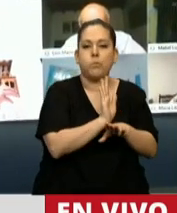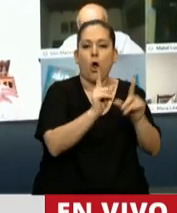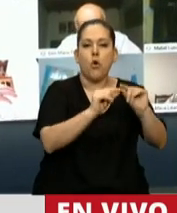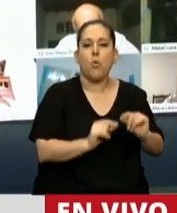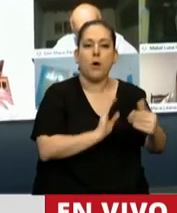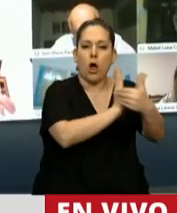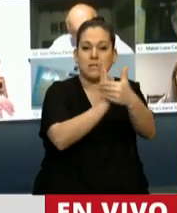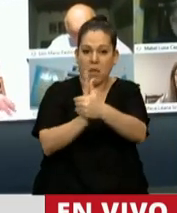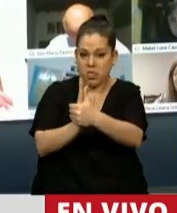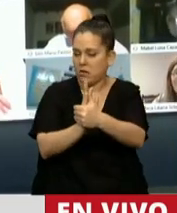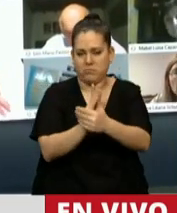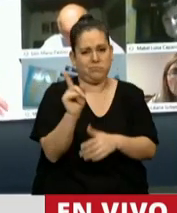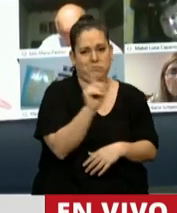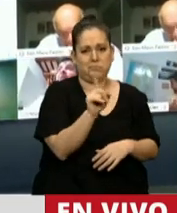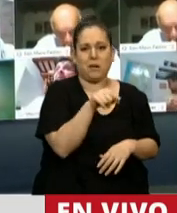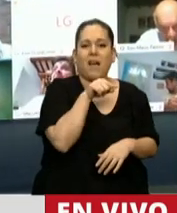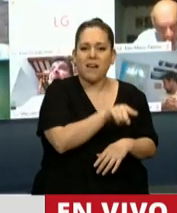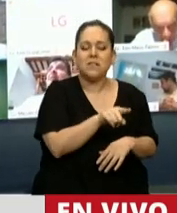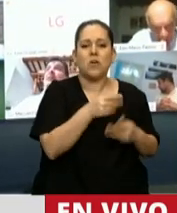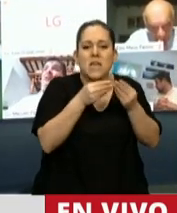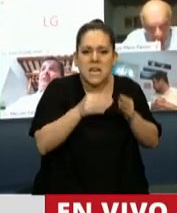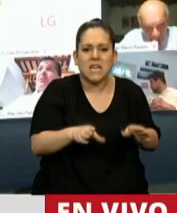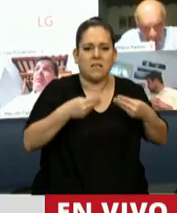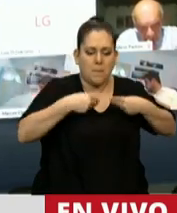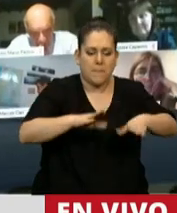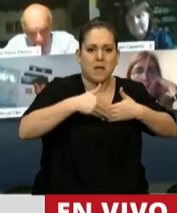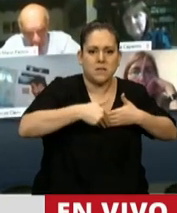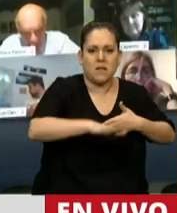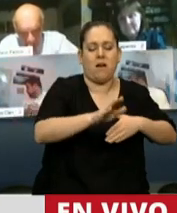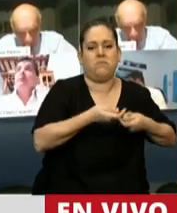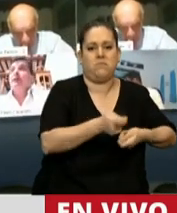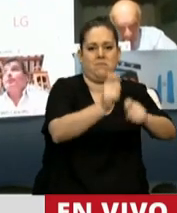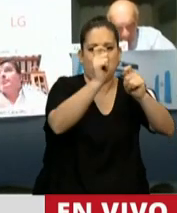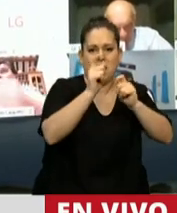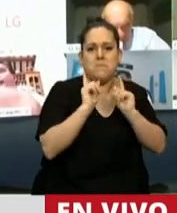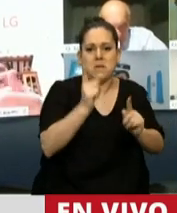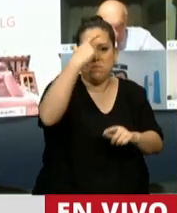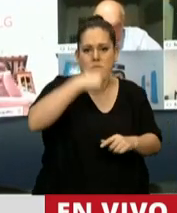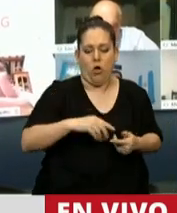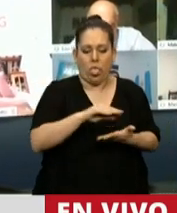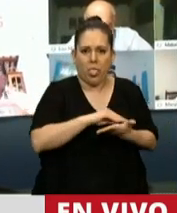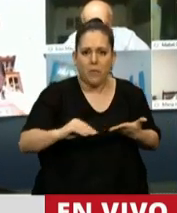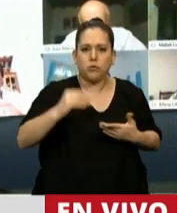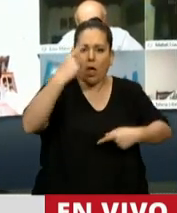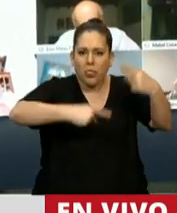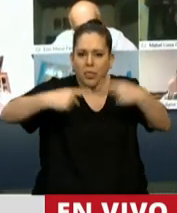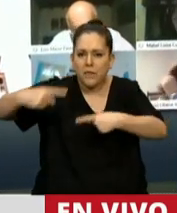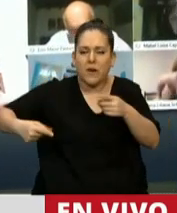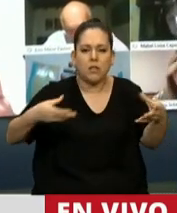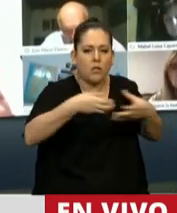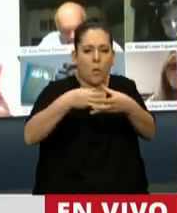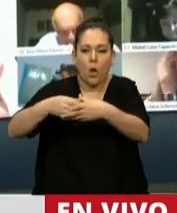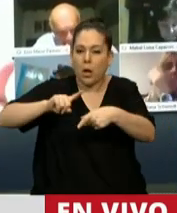expediente. Son iniciativas legislativas, son iniciativas de los legisladores, de los distintos bloques